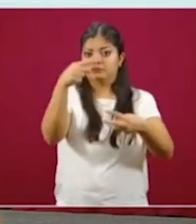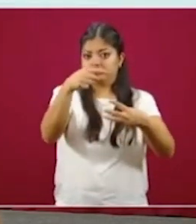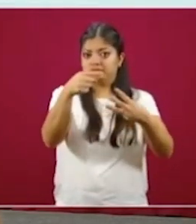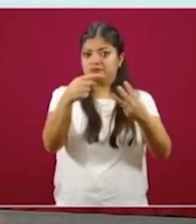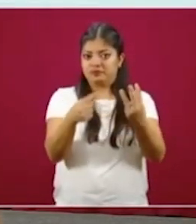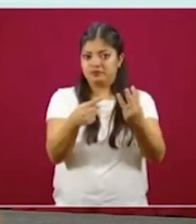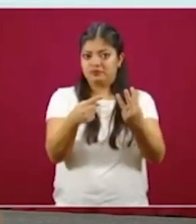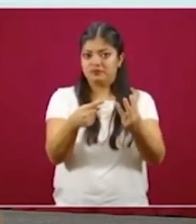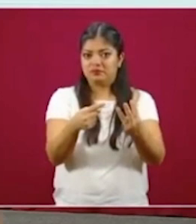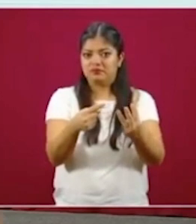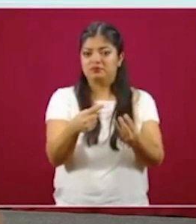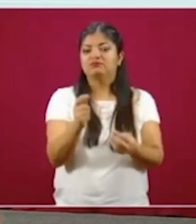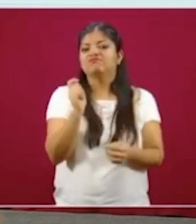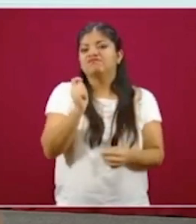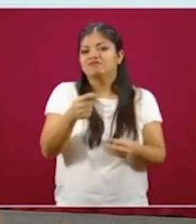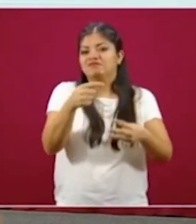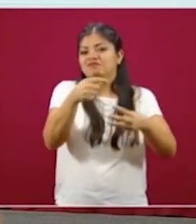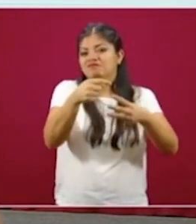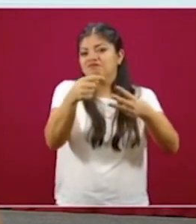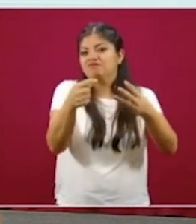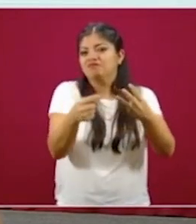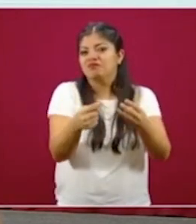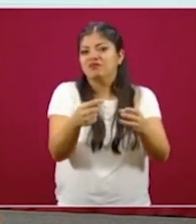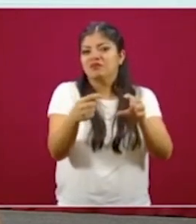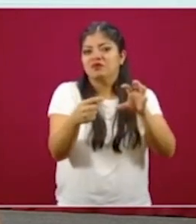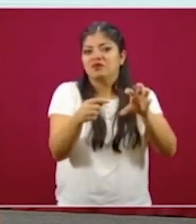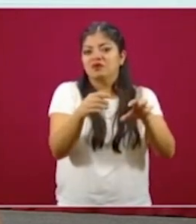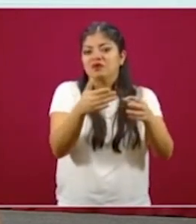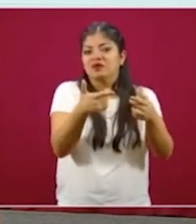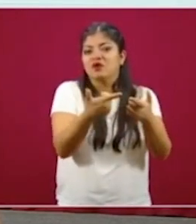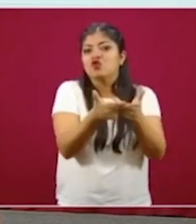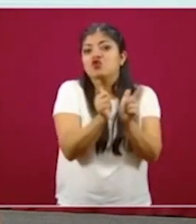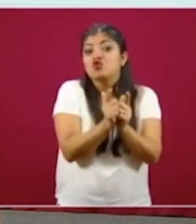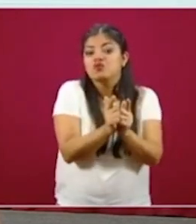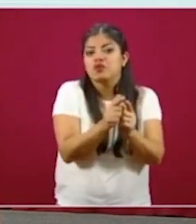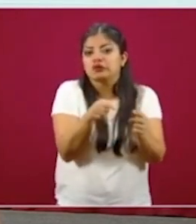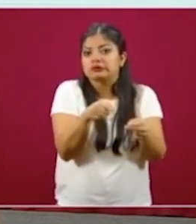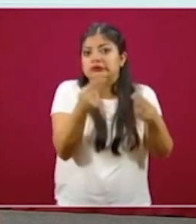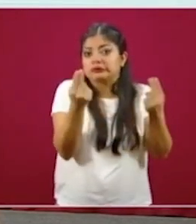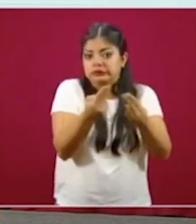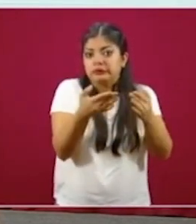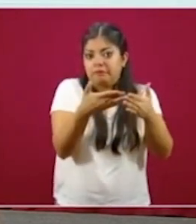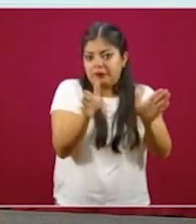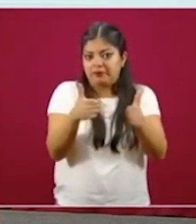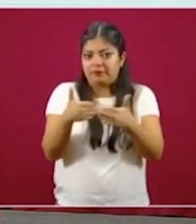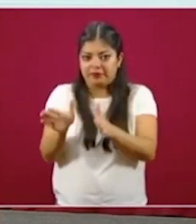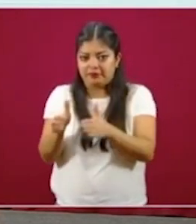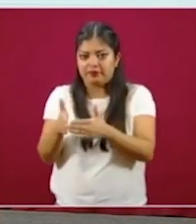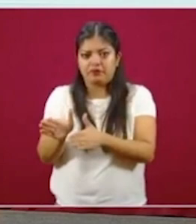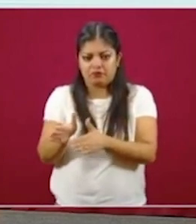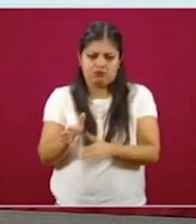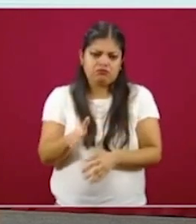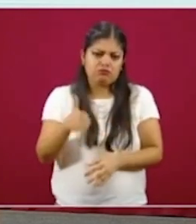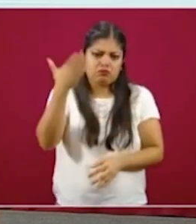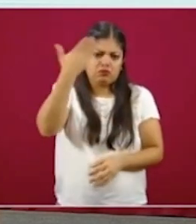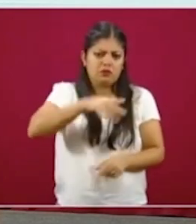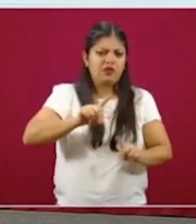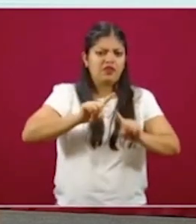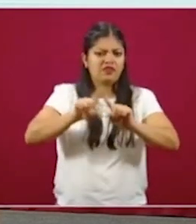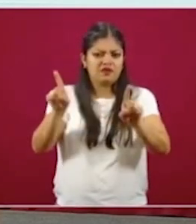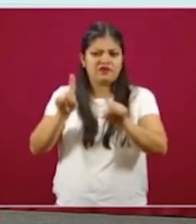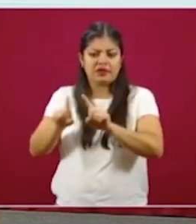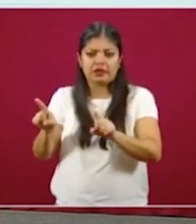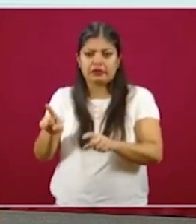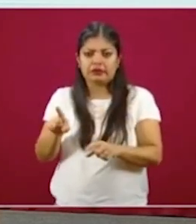industrias, los tres sectores que son considerados esenciales tuvieron un tránsito distinto que el resto de las